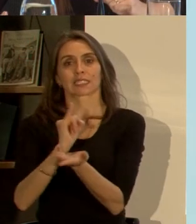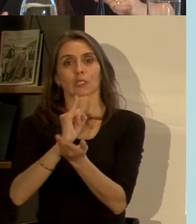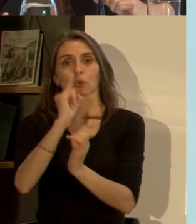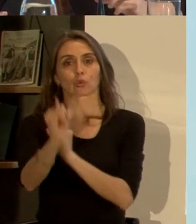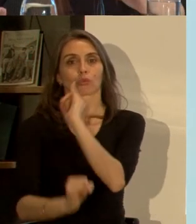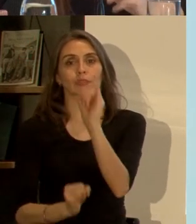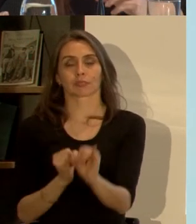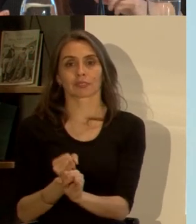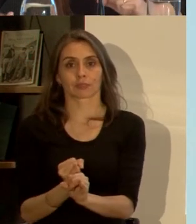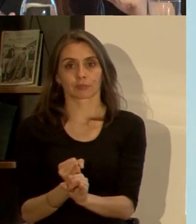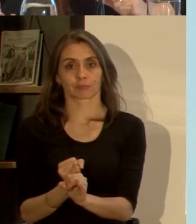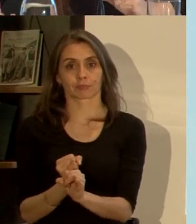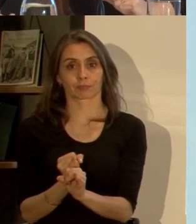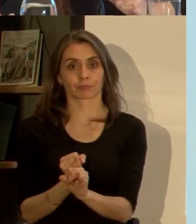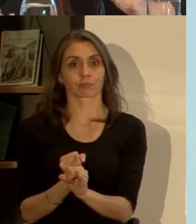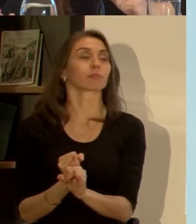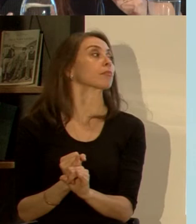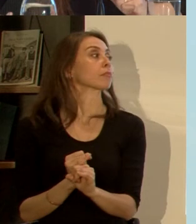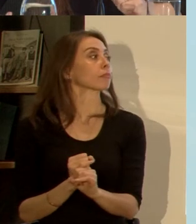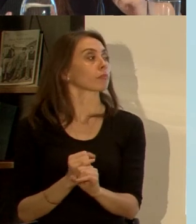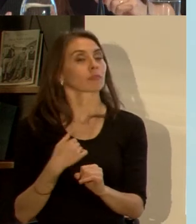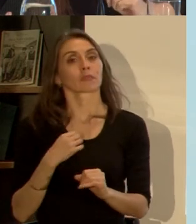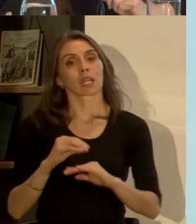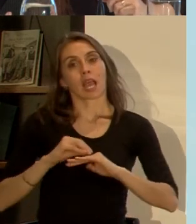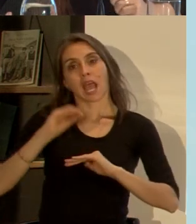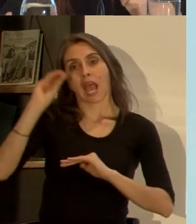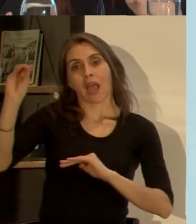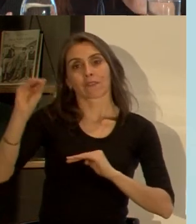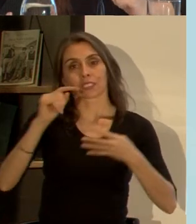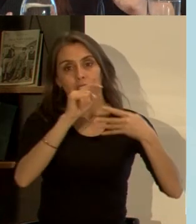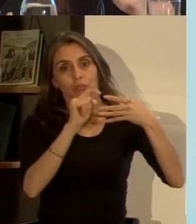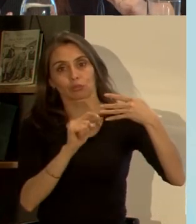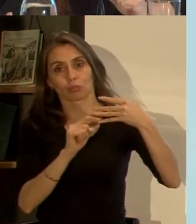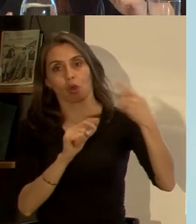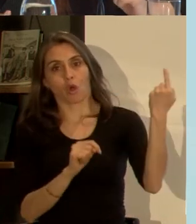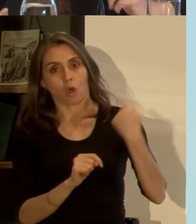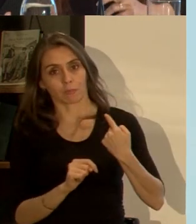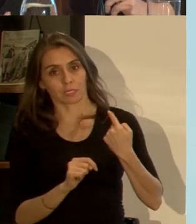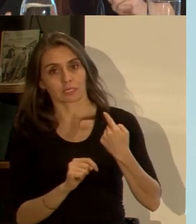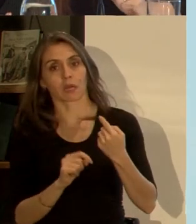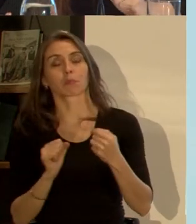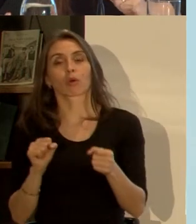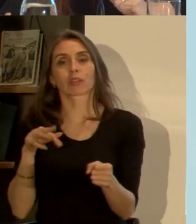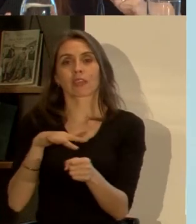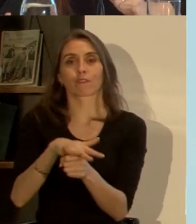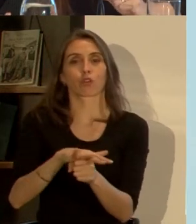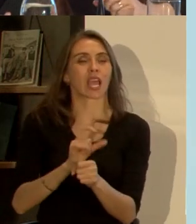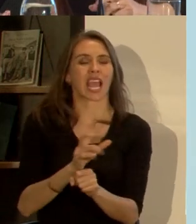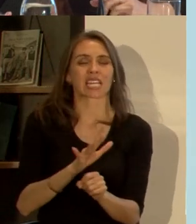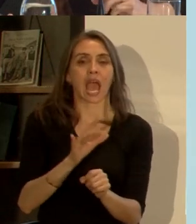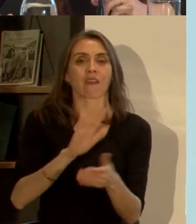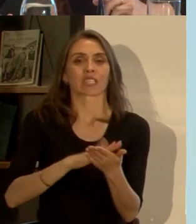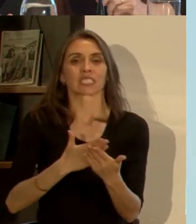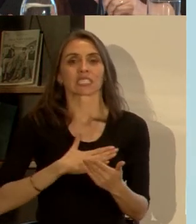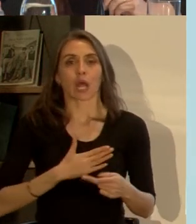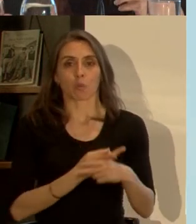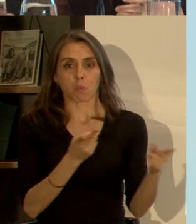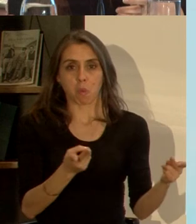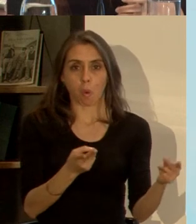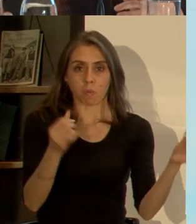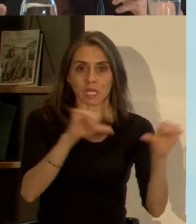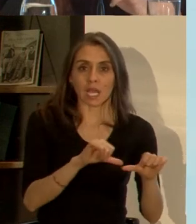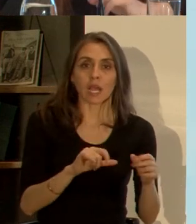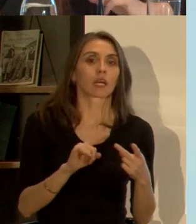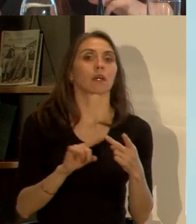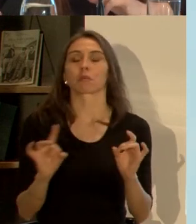internacional y estos son los que yo debo notificar de manera obligatoria los que pueden tener una repercusión grave para la salud pública los eventos que